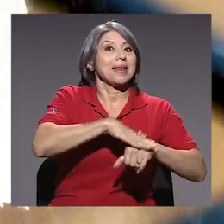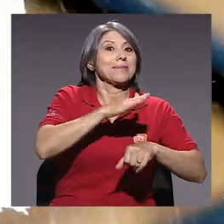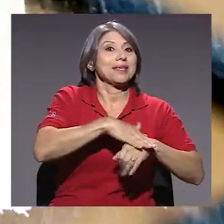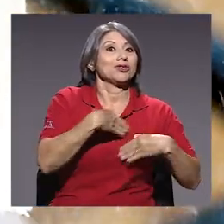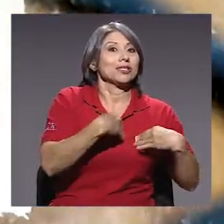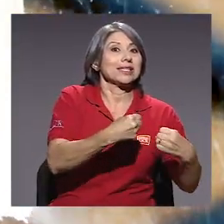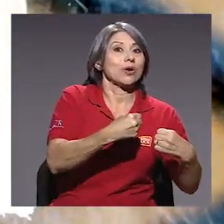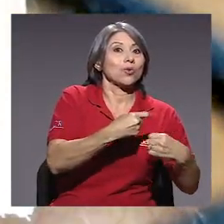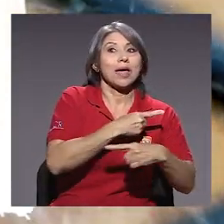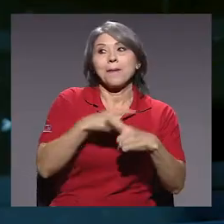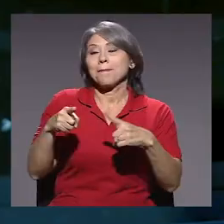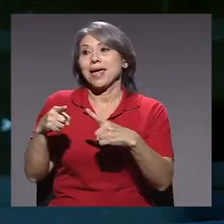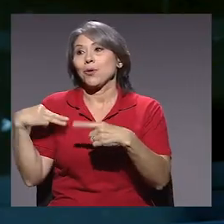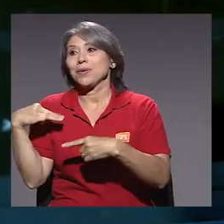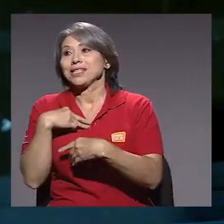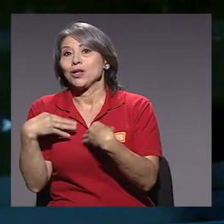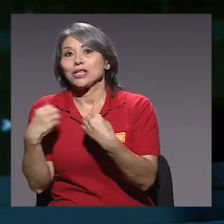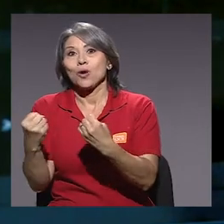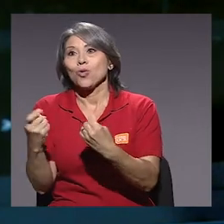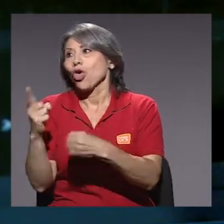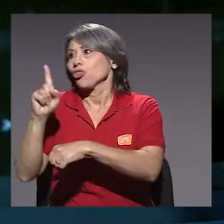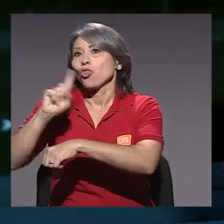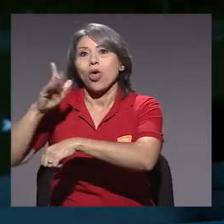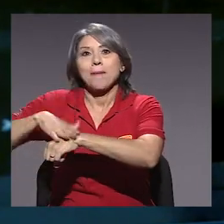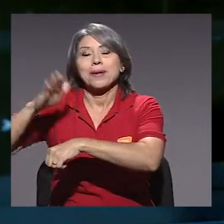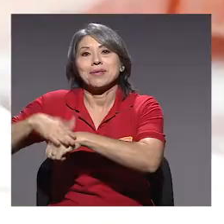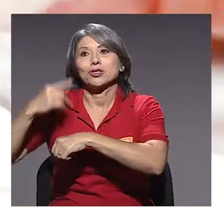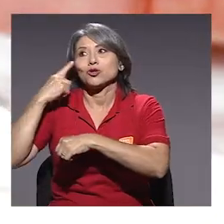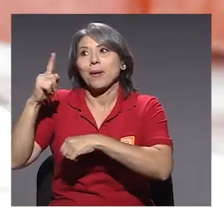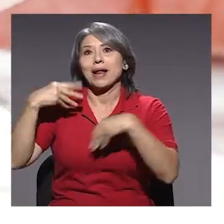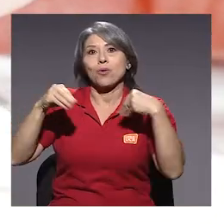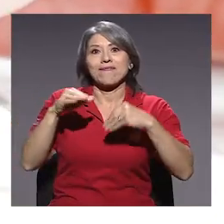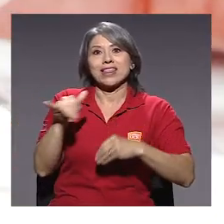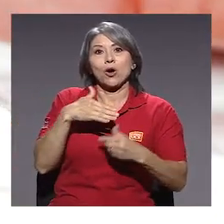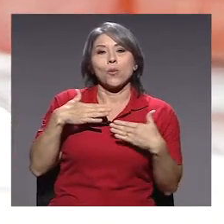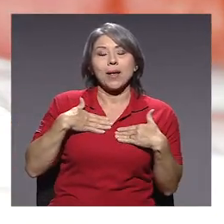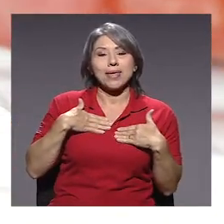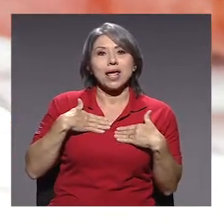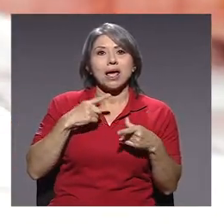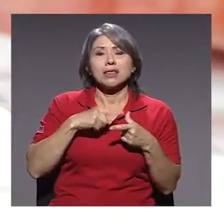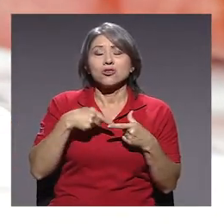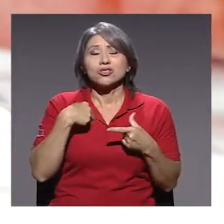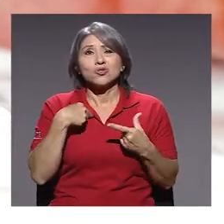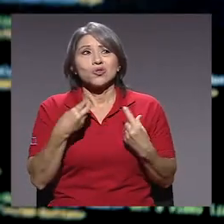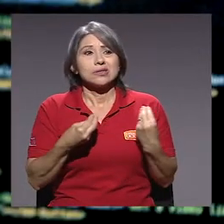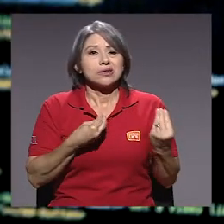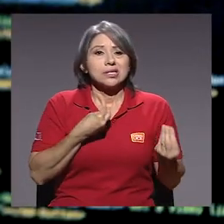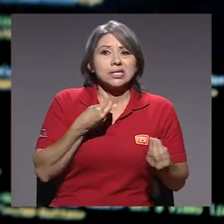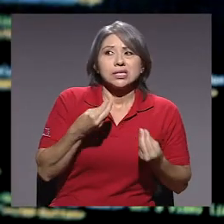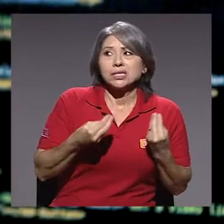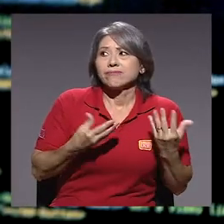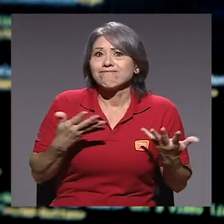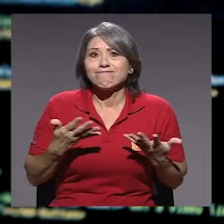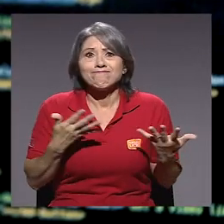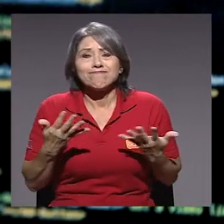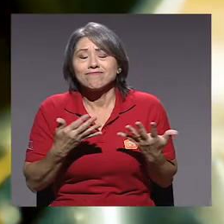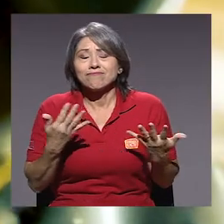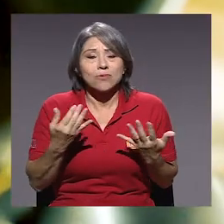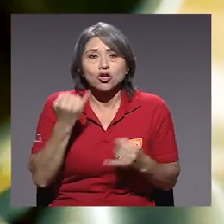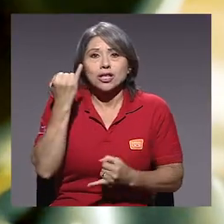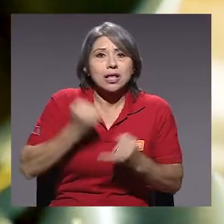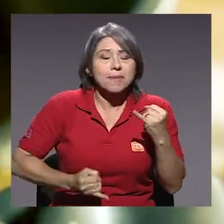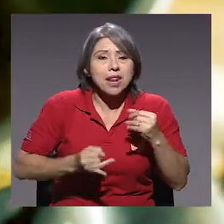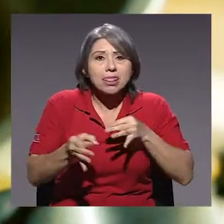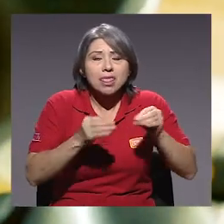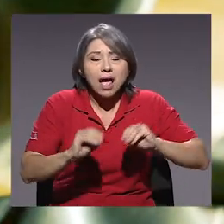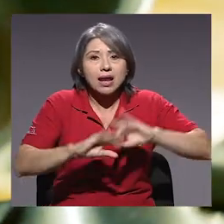salud no da permisos para una venta como la mía. Entonces queda uno en limbos institucionales terribles que de pronto